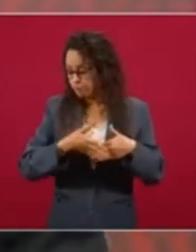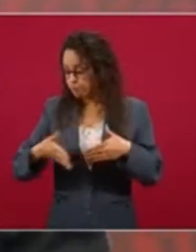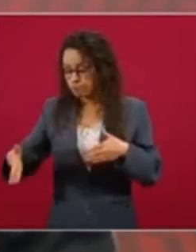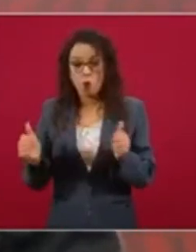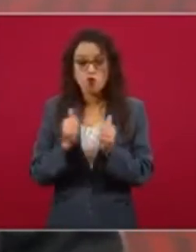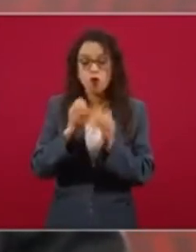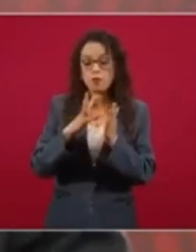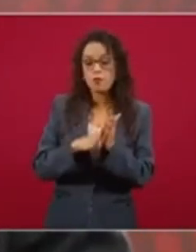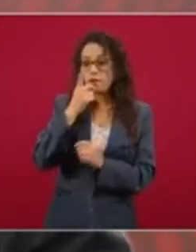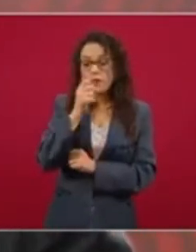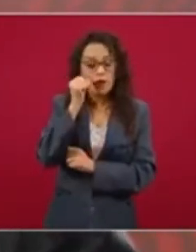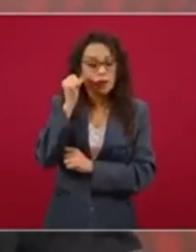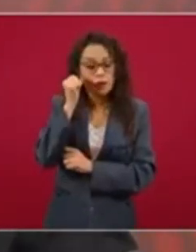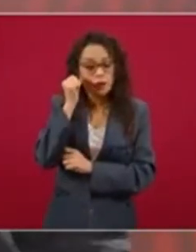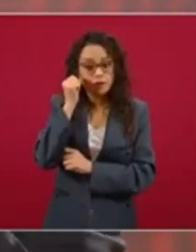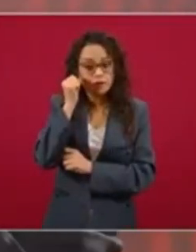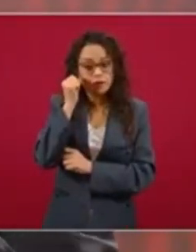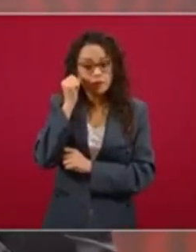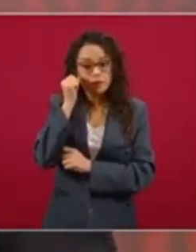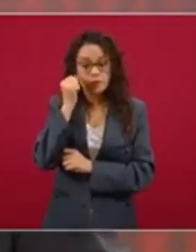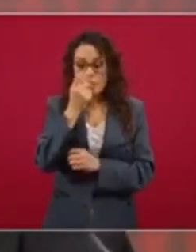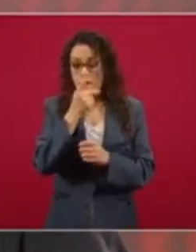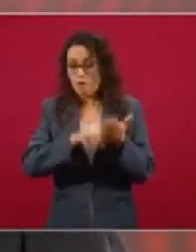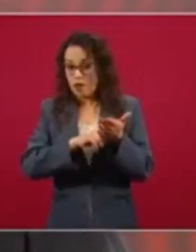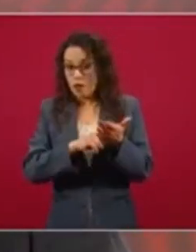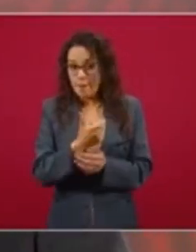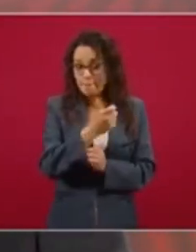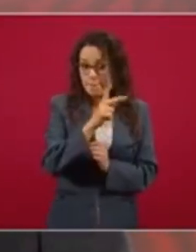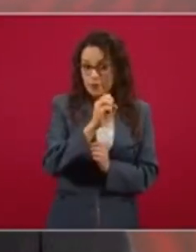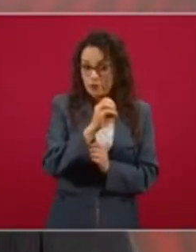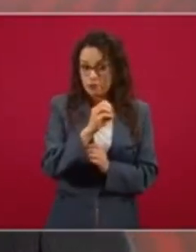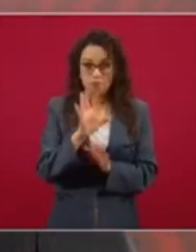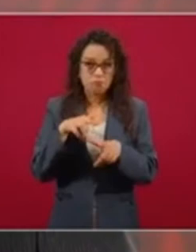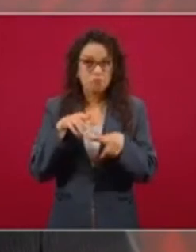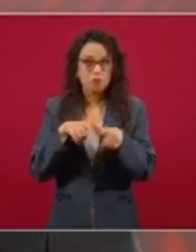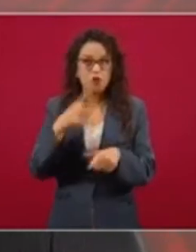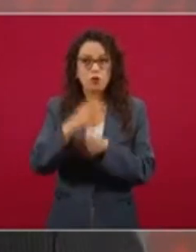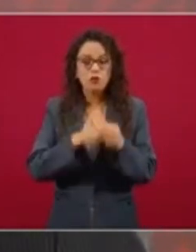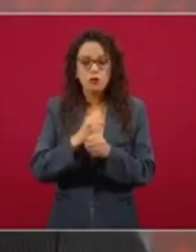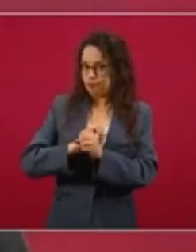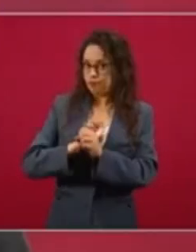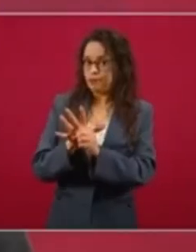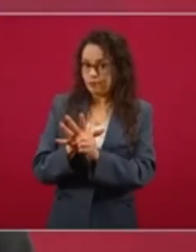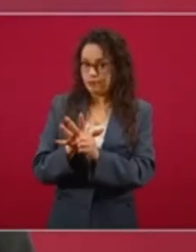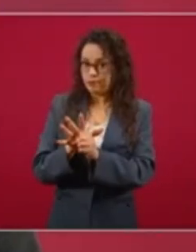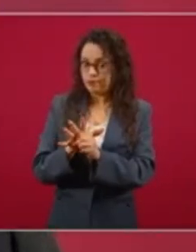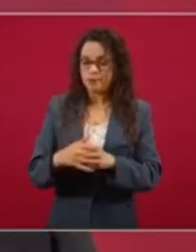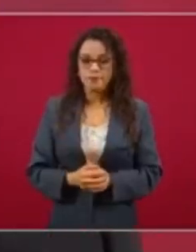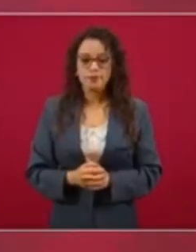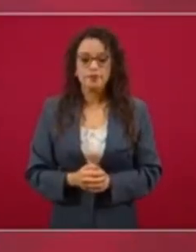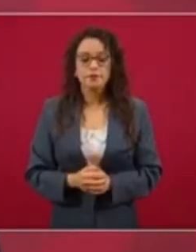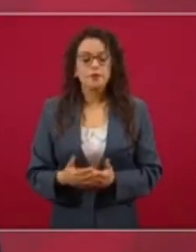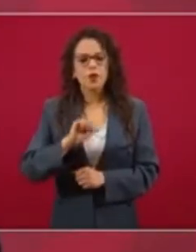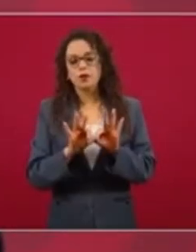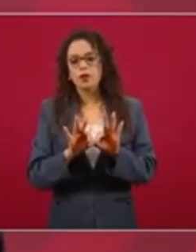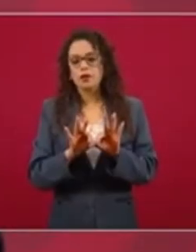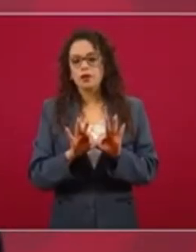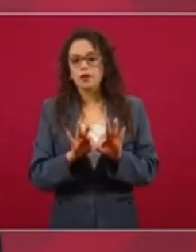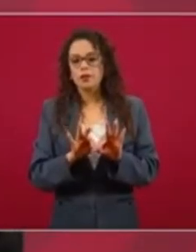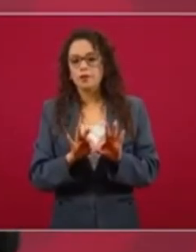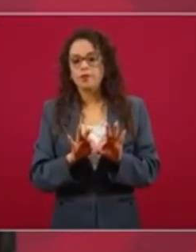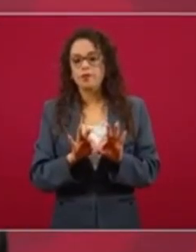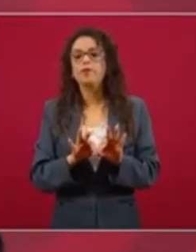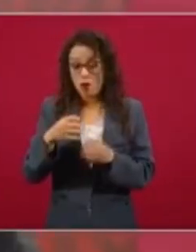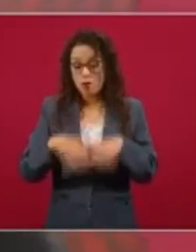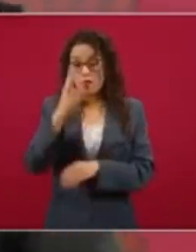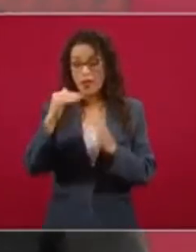cuenta el dato de ayer, solo se ha depreciado el peso en casi dos años, 3%. Otro dato que es muy importante es